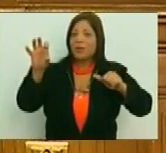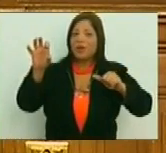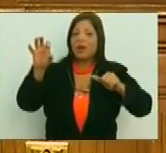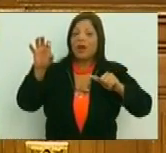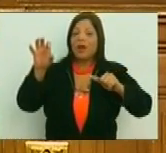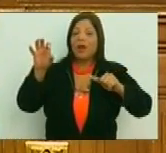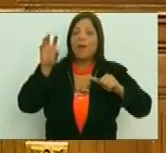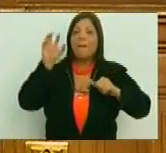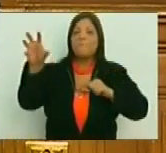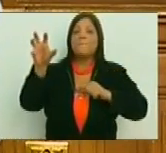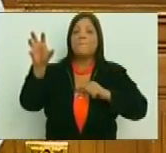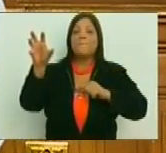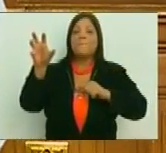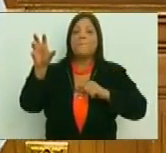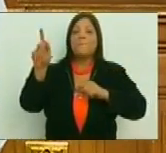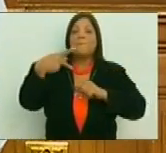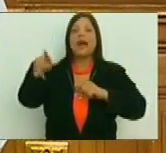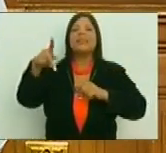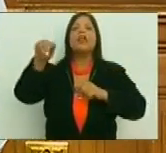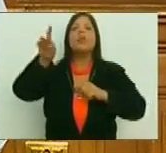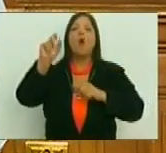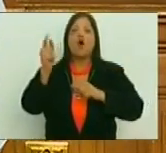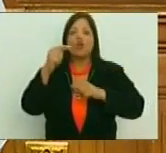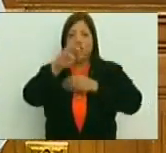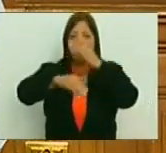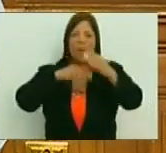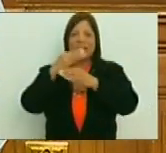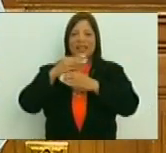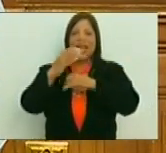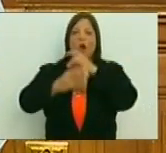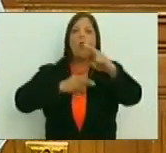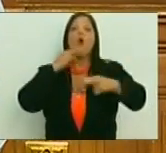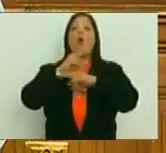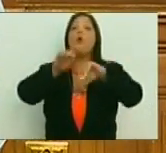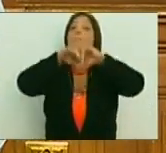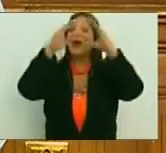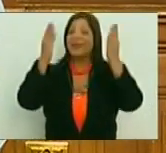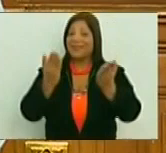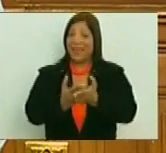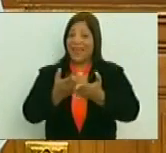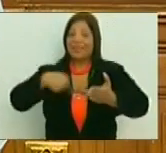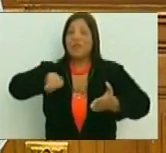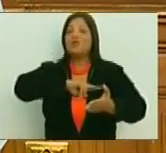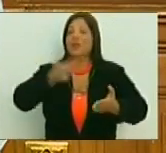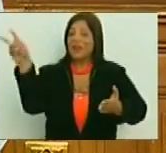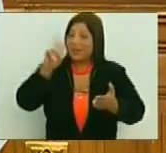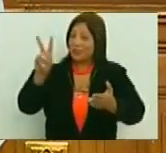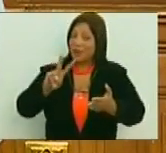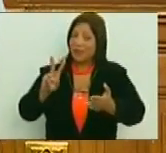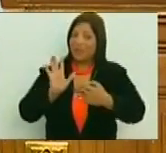declaradas como Patrimonio Inmaterial de la Humanidad de nuestro país.